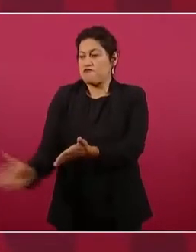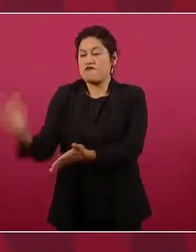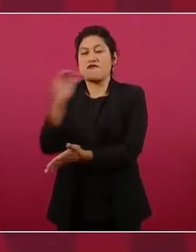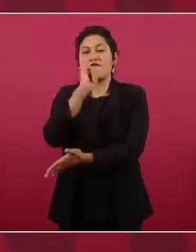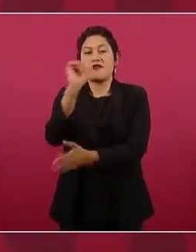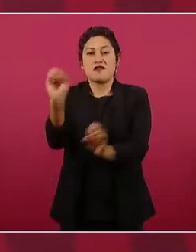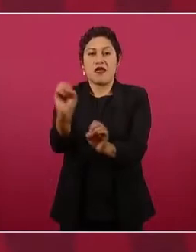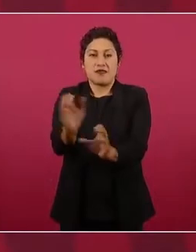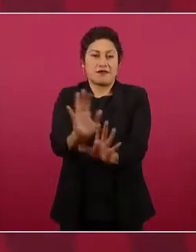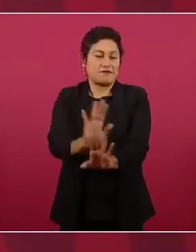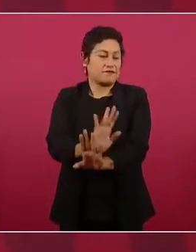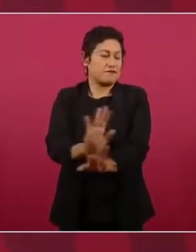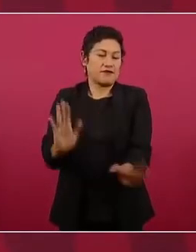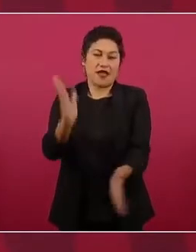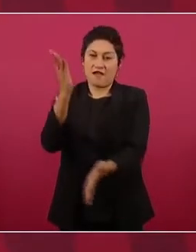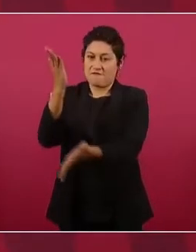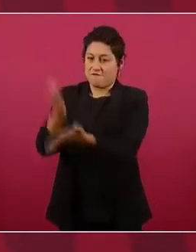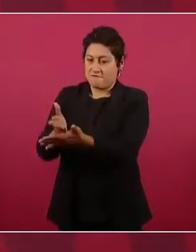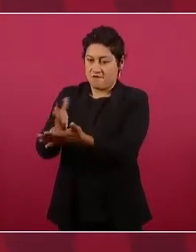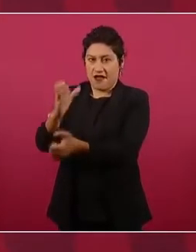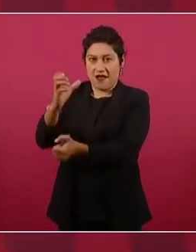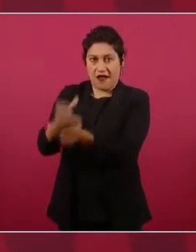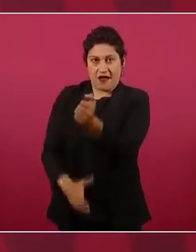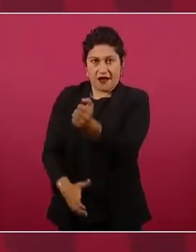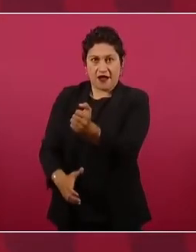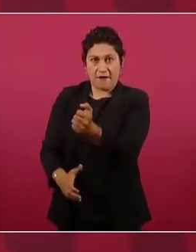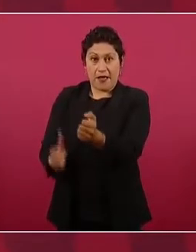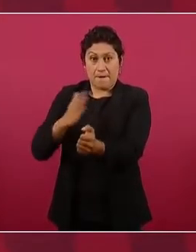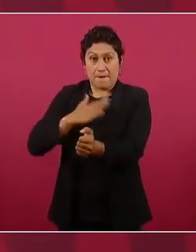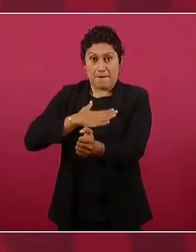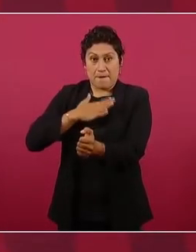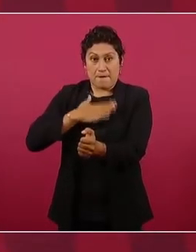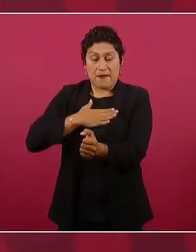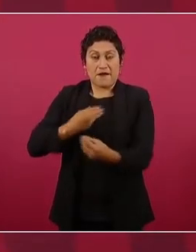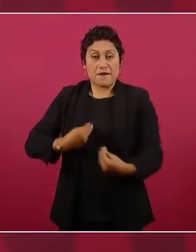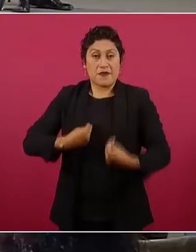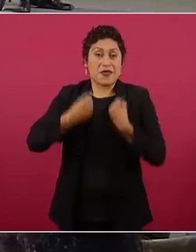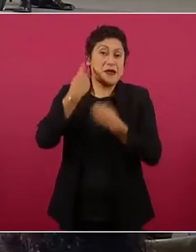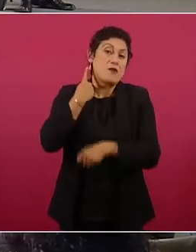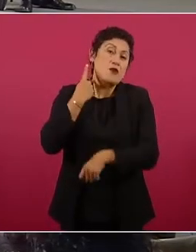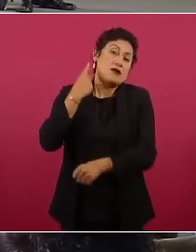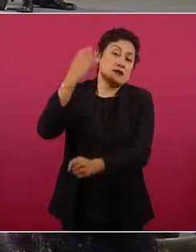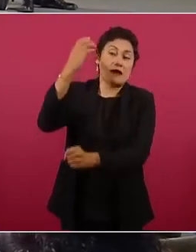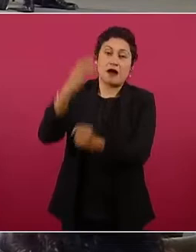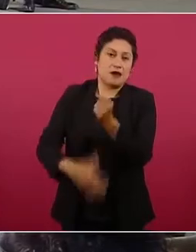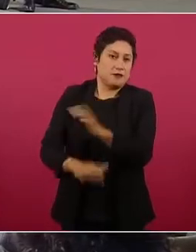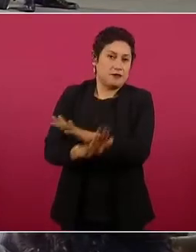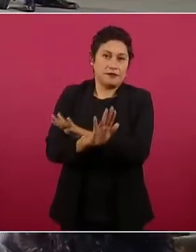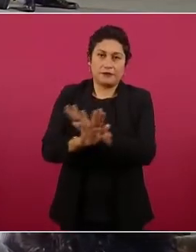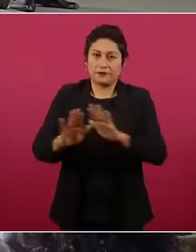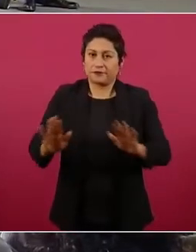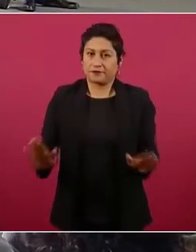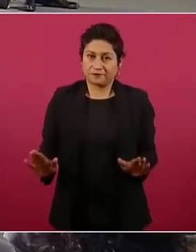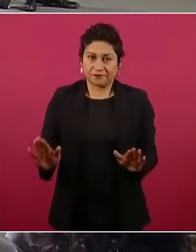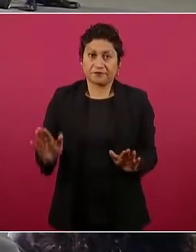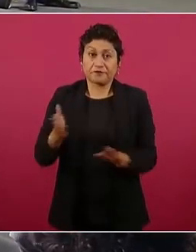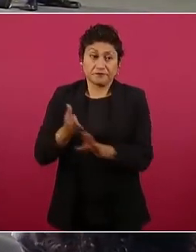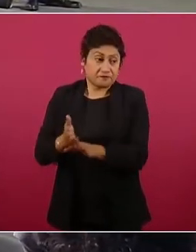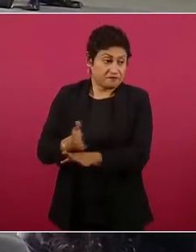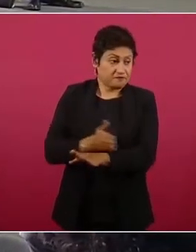Ya termino mi ciclo, lo cierro por completo, aporté